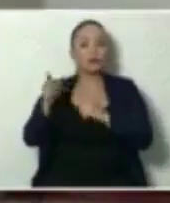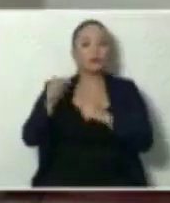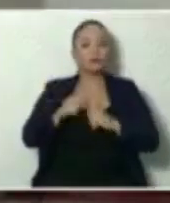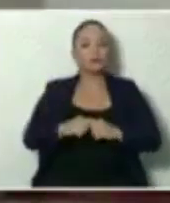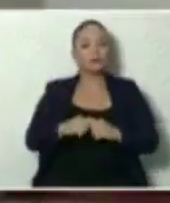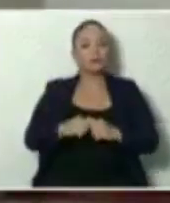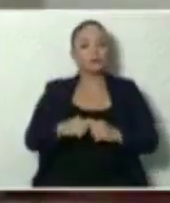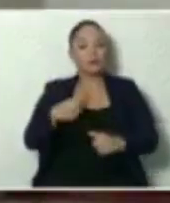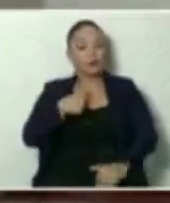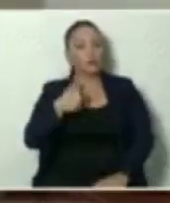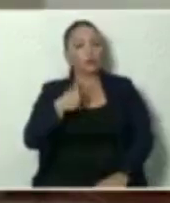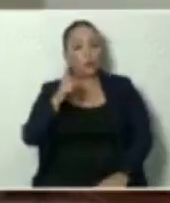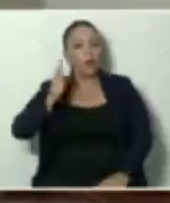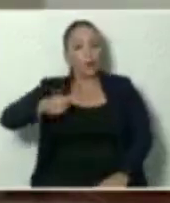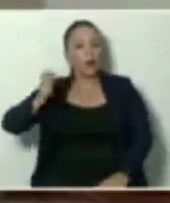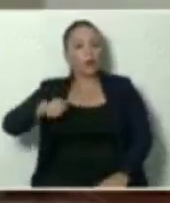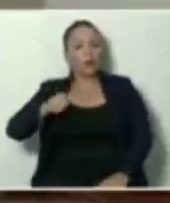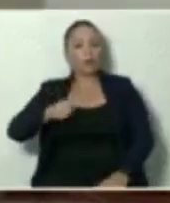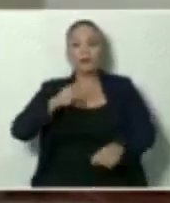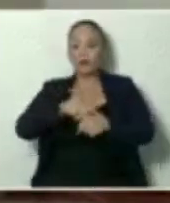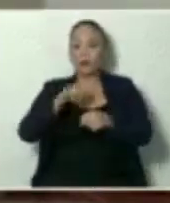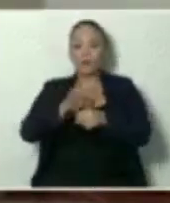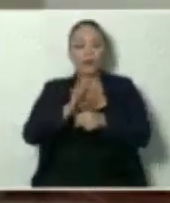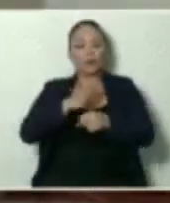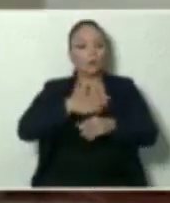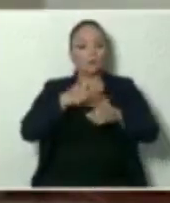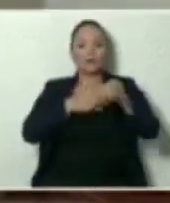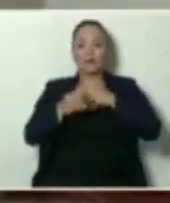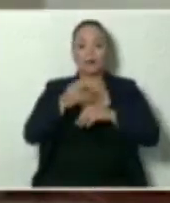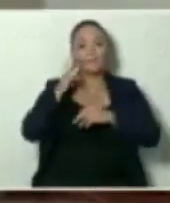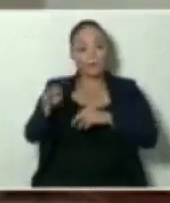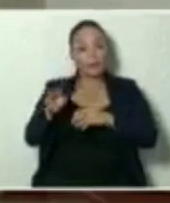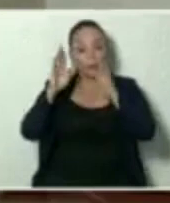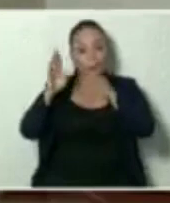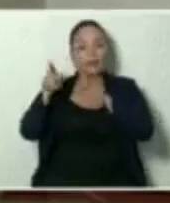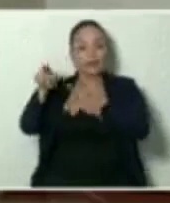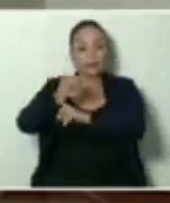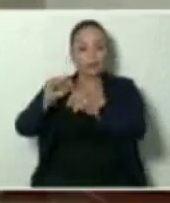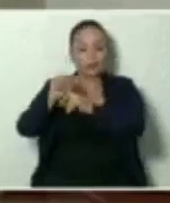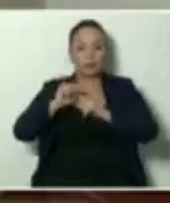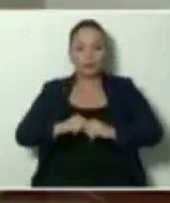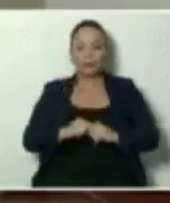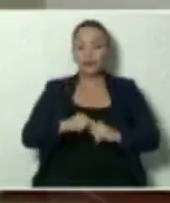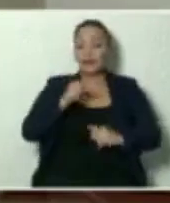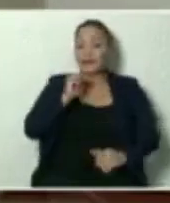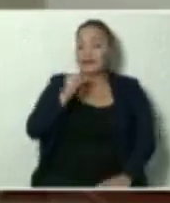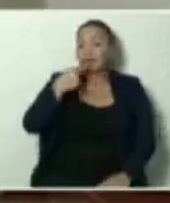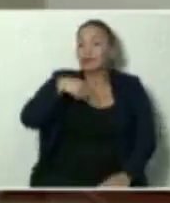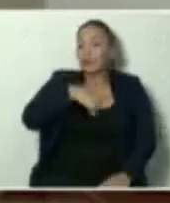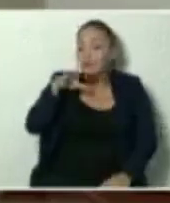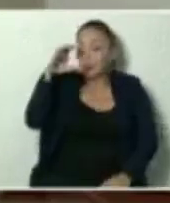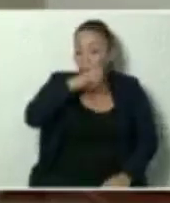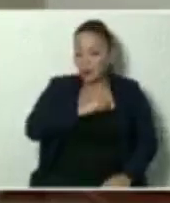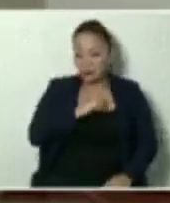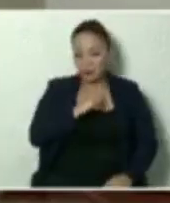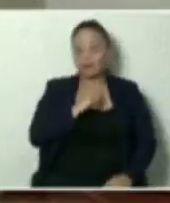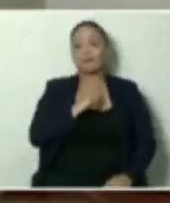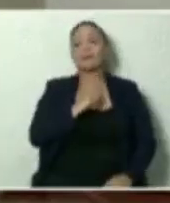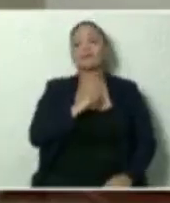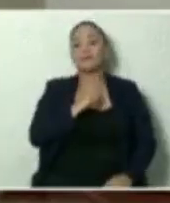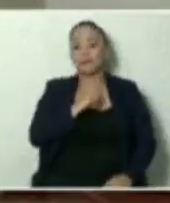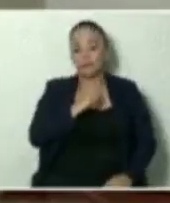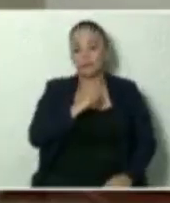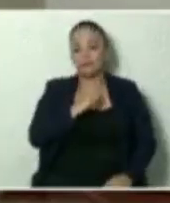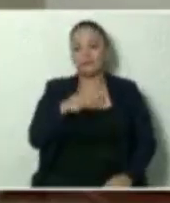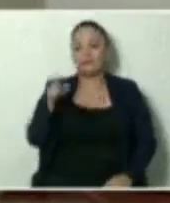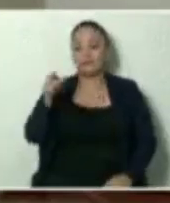tengo un abogado casi tiempo completo en mi despacho viendo eso. Y si determinamos que hay mérito, este gobierno nunca